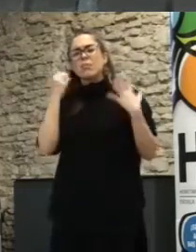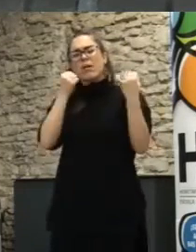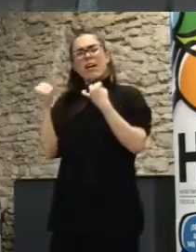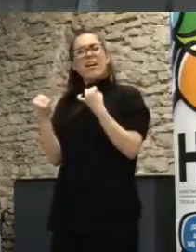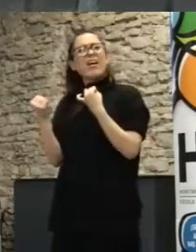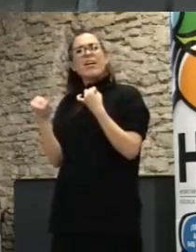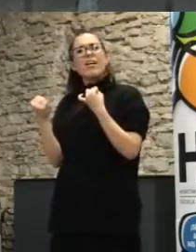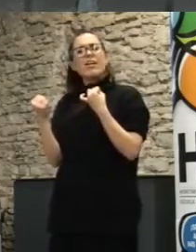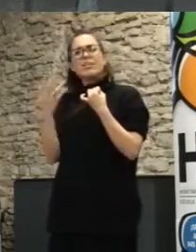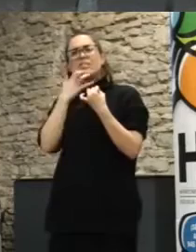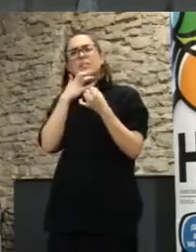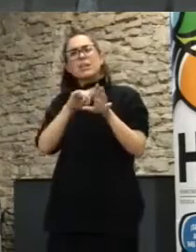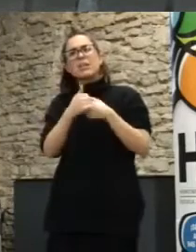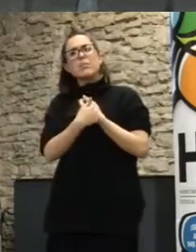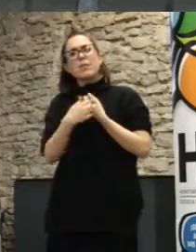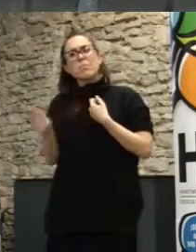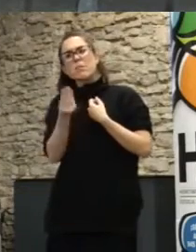facilitando que haya ese tipo de